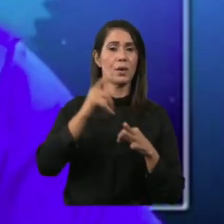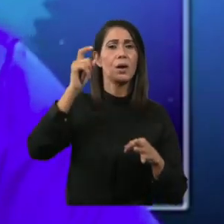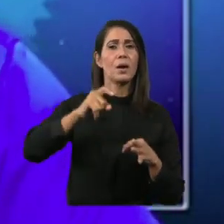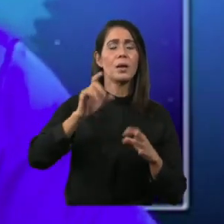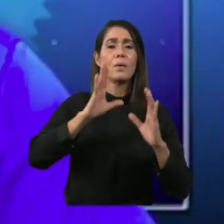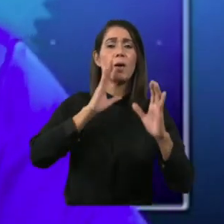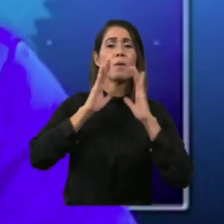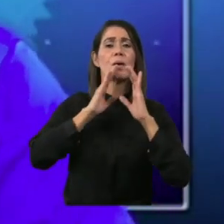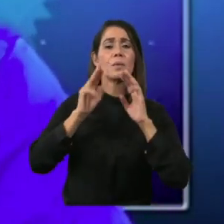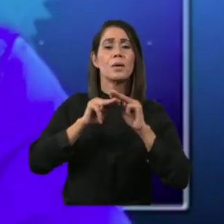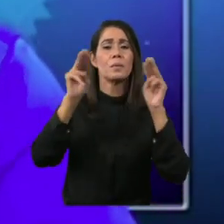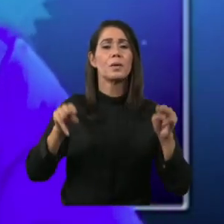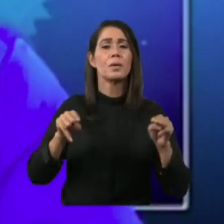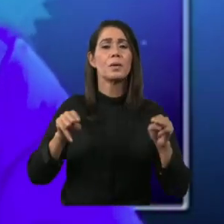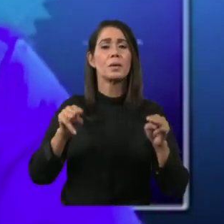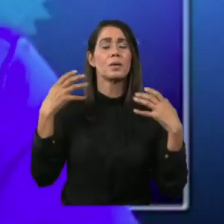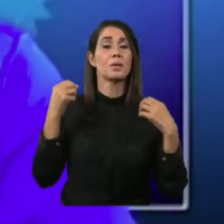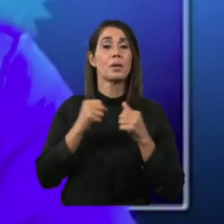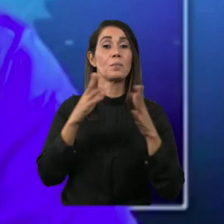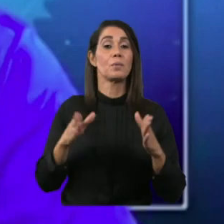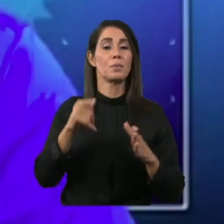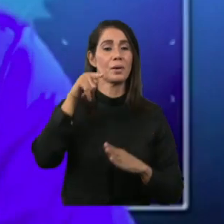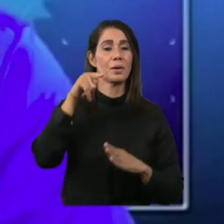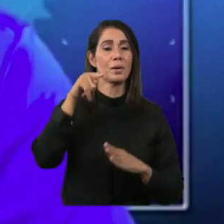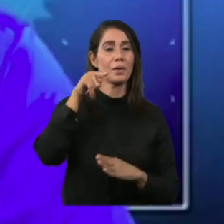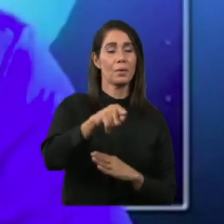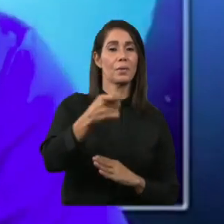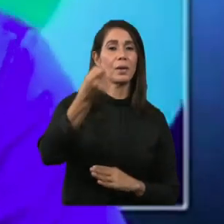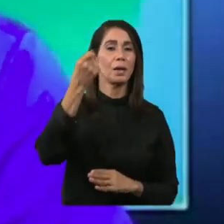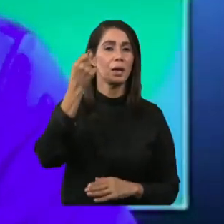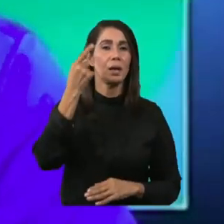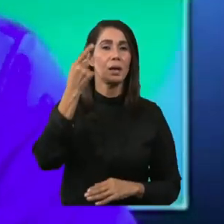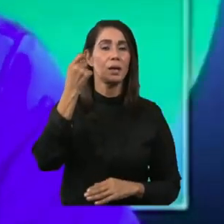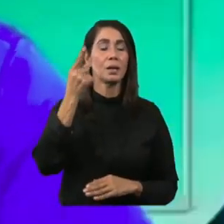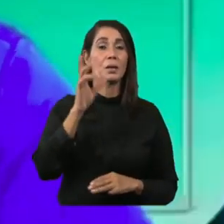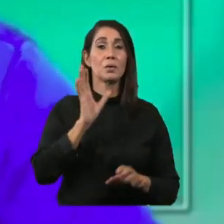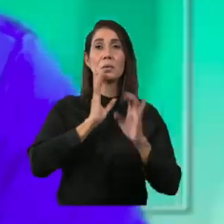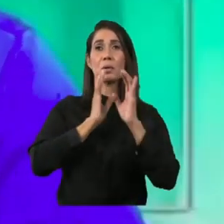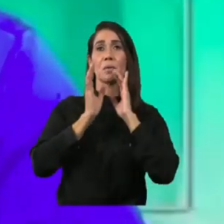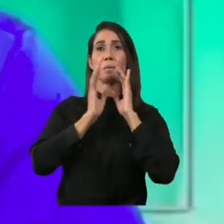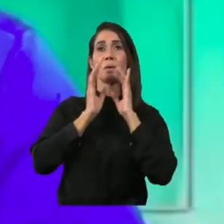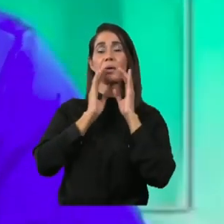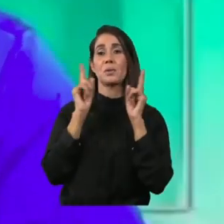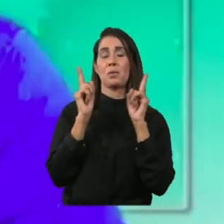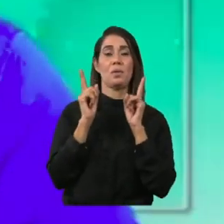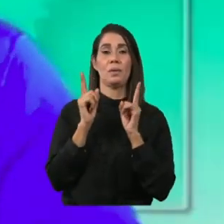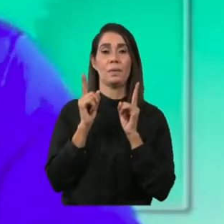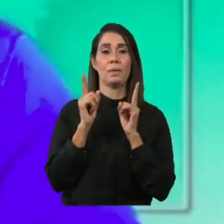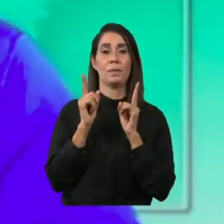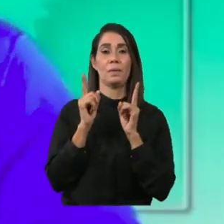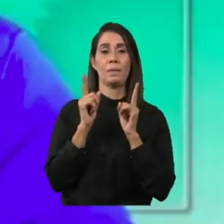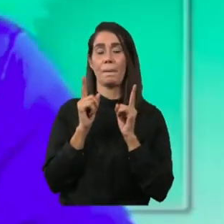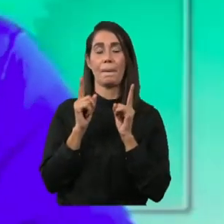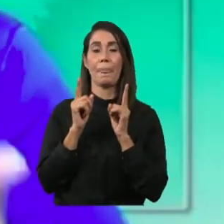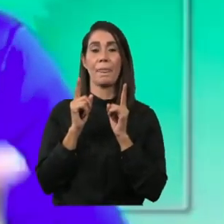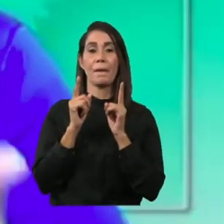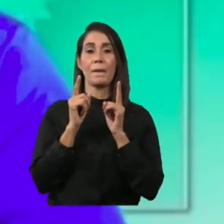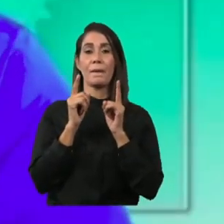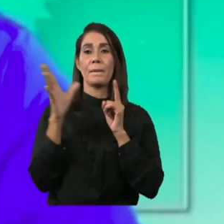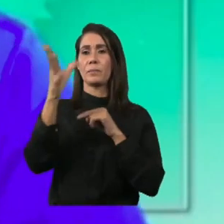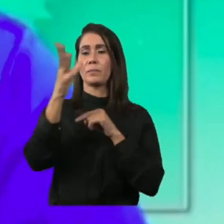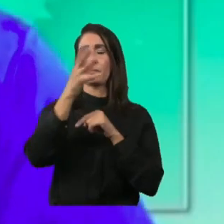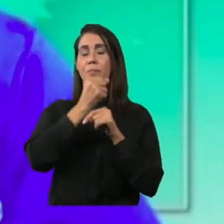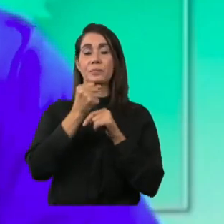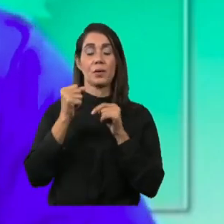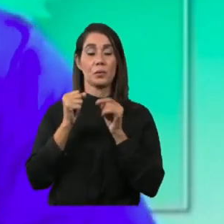el Ministerio de Salud Pública donde entienda que no sea una comunicación unilateral, donde el Ministerio de Salud